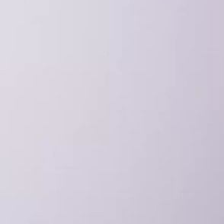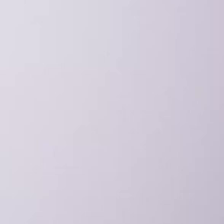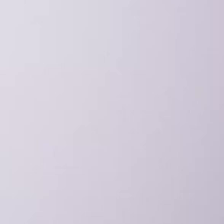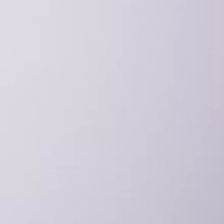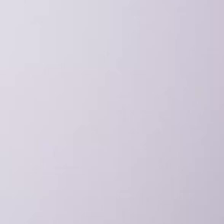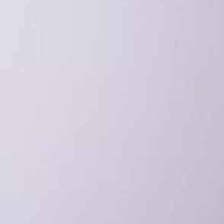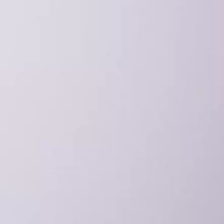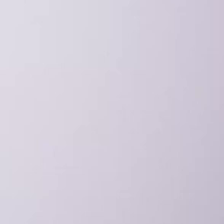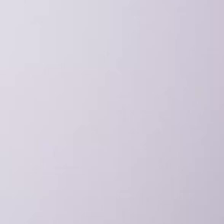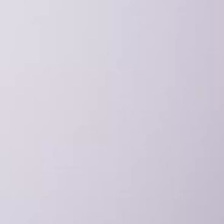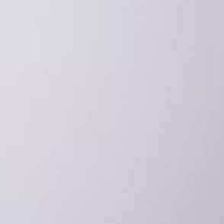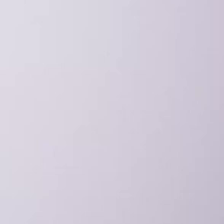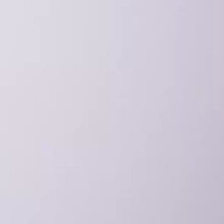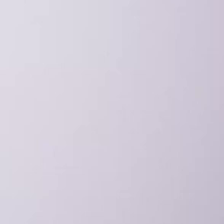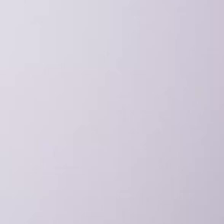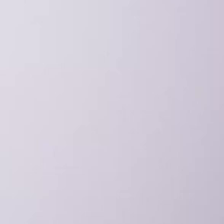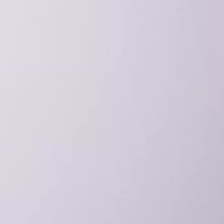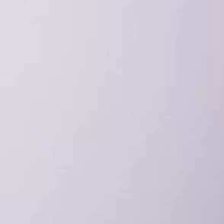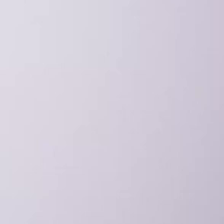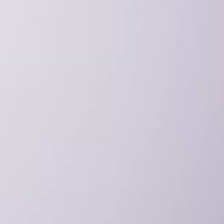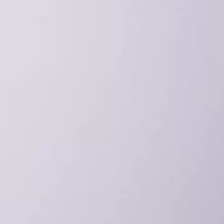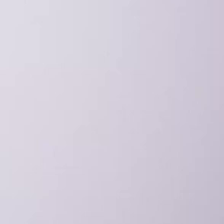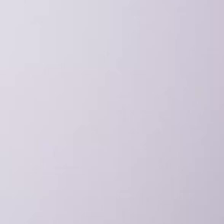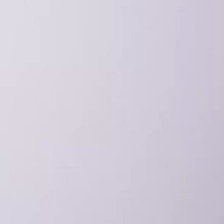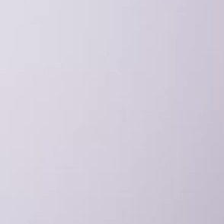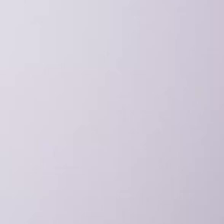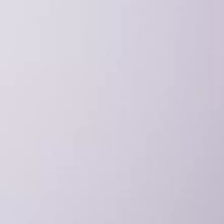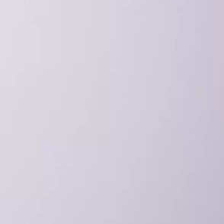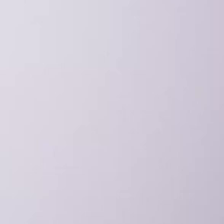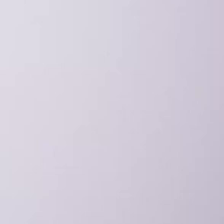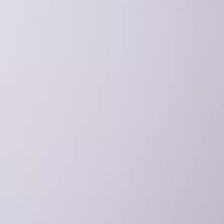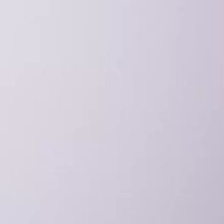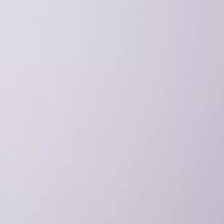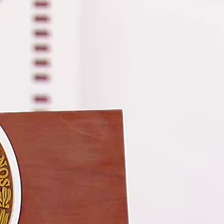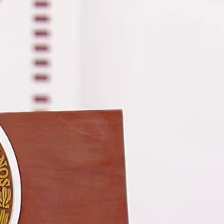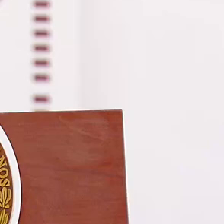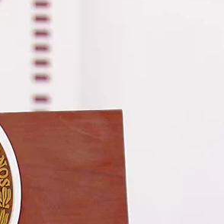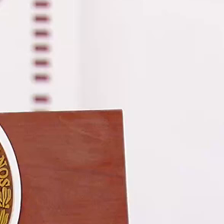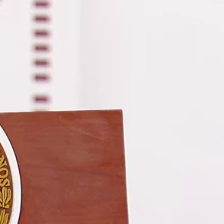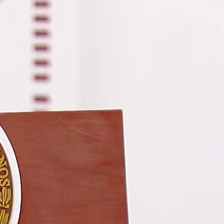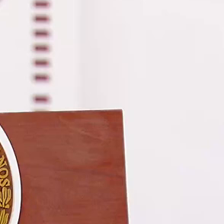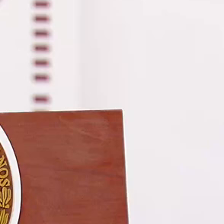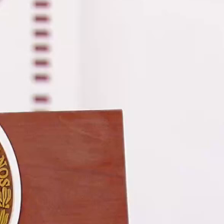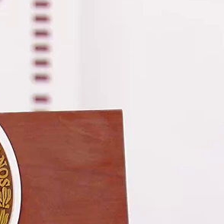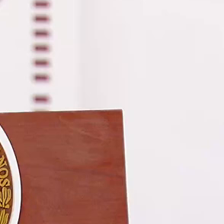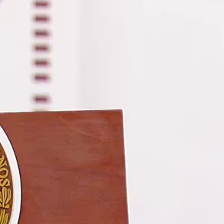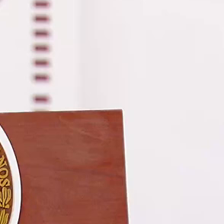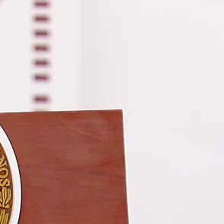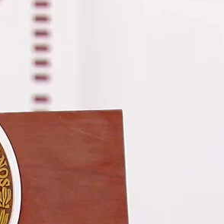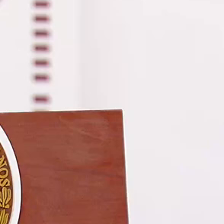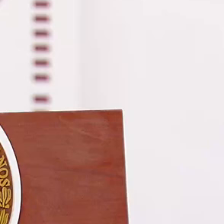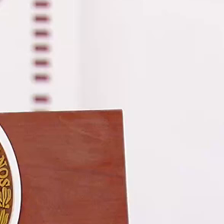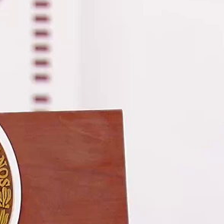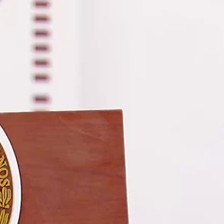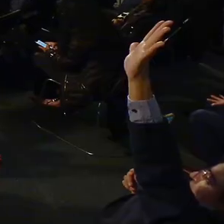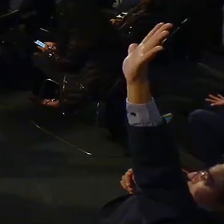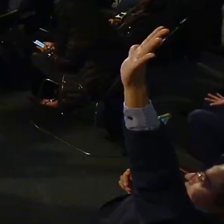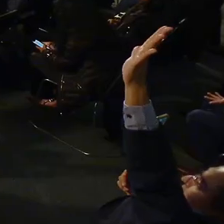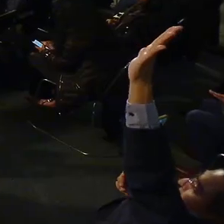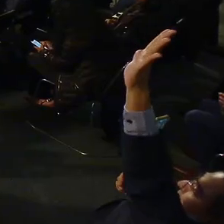Pero ya dijo, ya pasó, vámonos a lo que sigue y que se haga bien y lo vamos a hacer bien entre todas y todos.